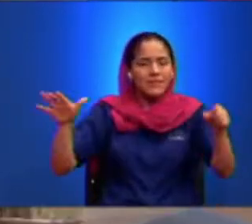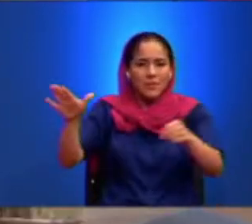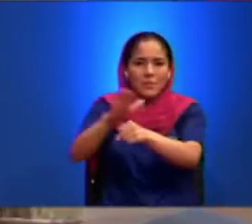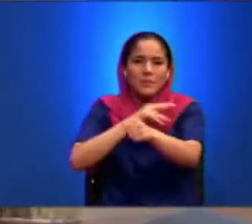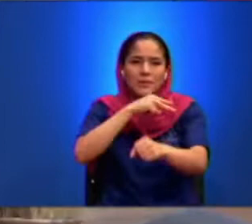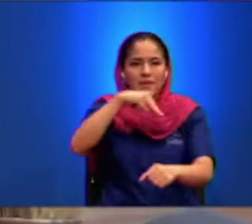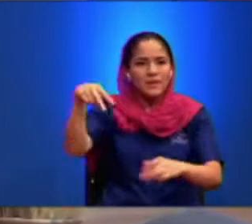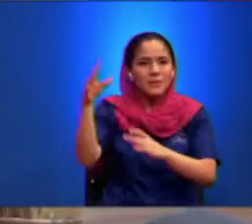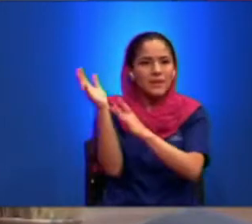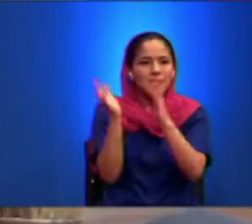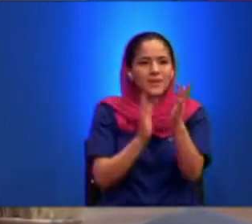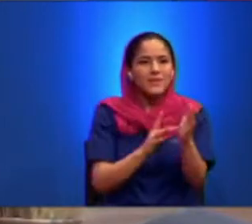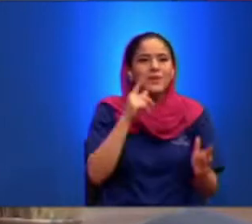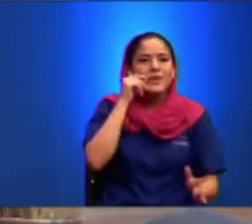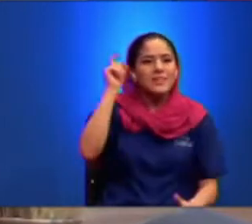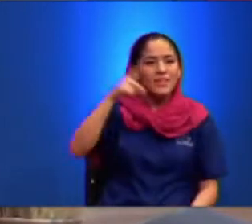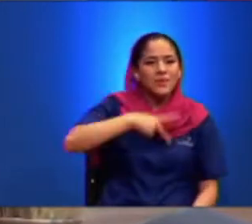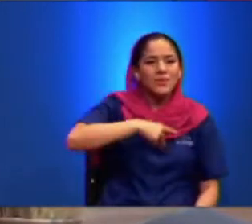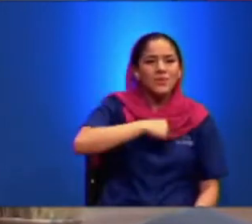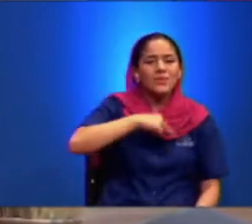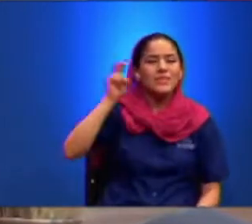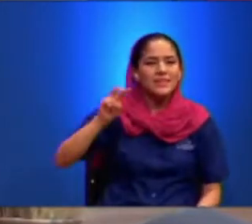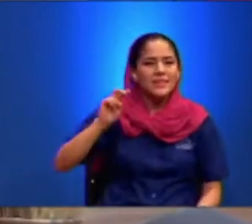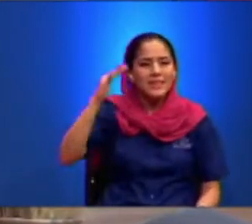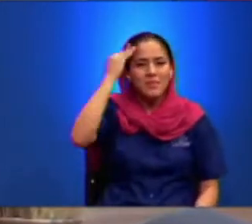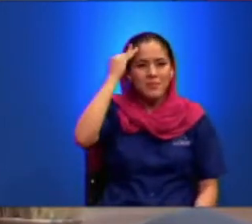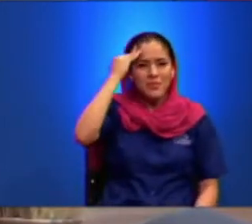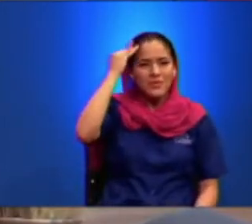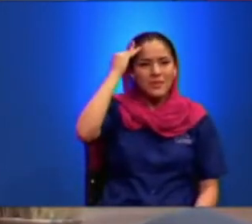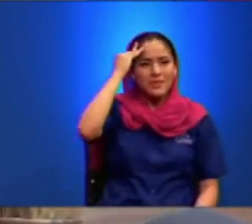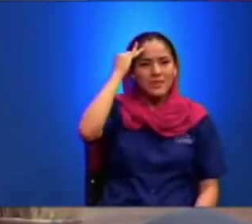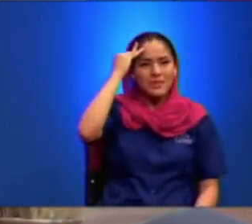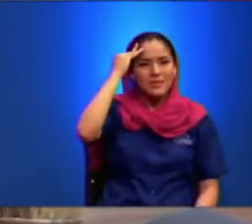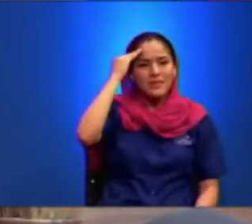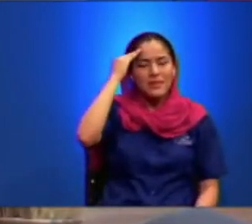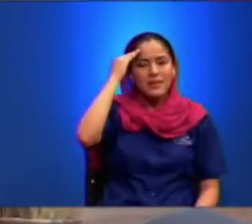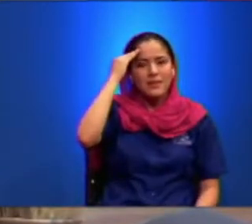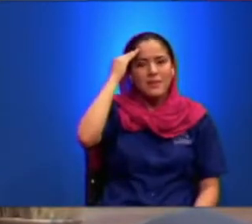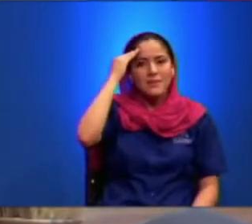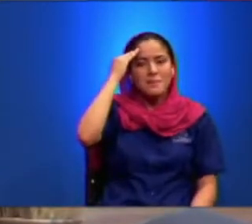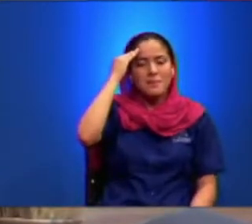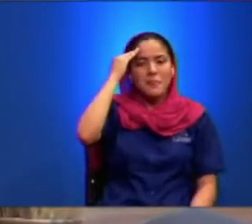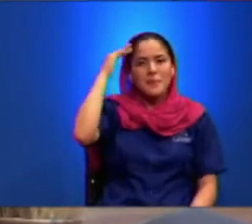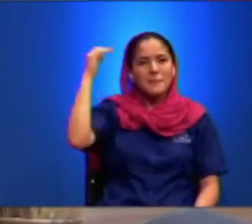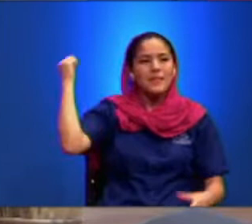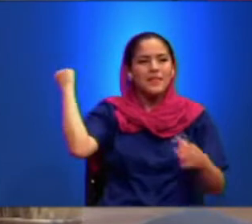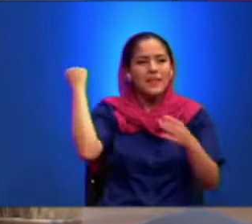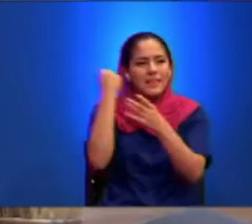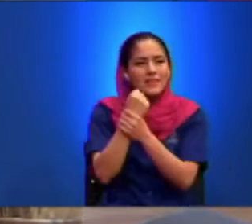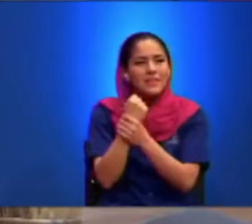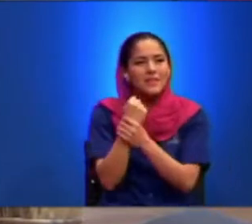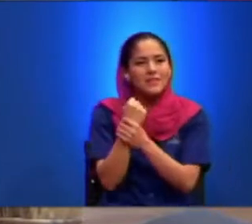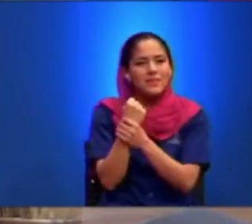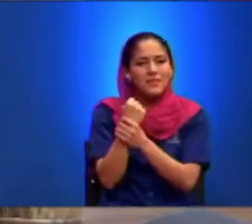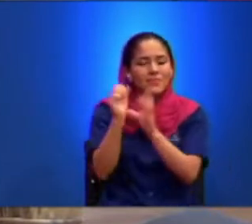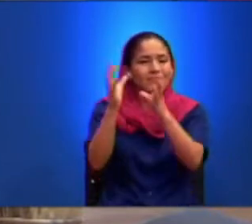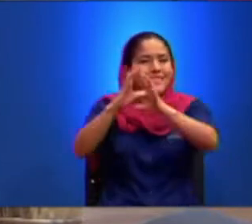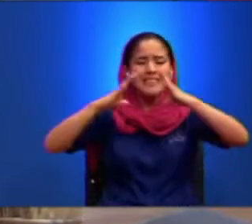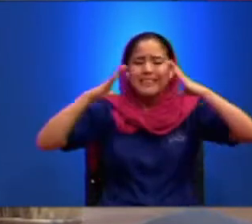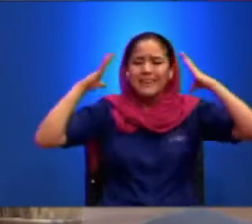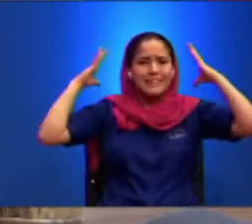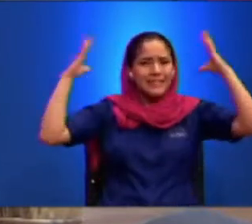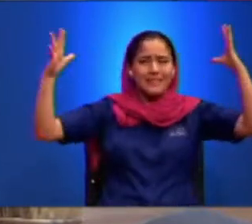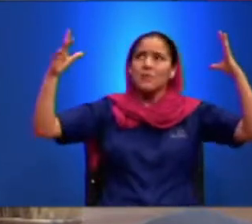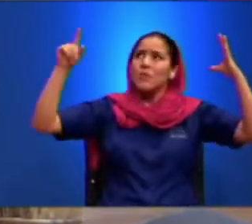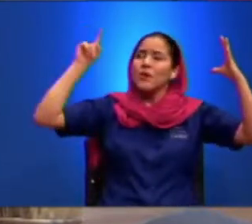Jesús Señor necesitamos saber acerca de este sacrificio grandísimo